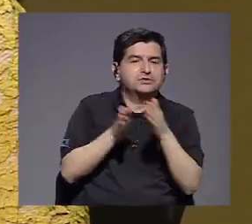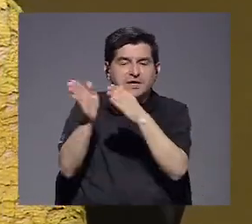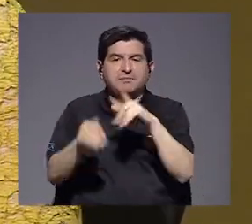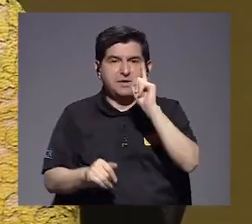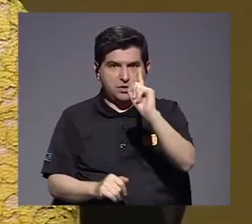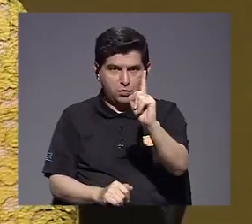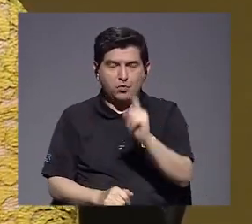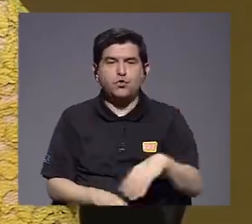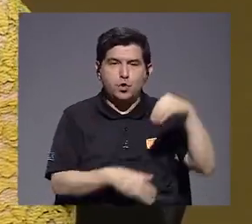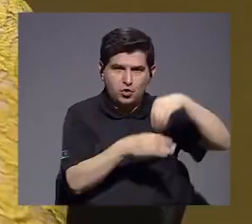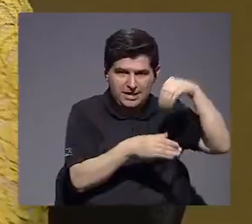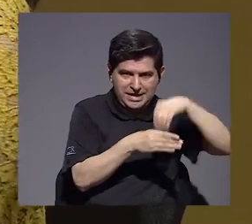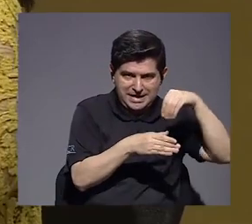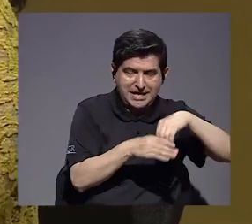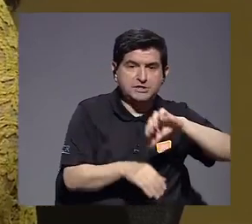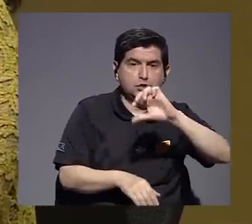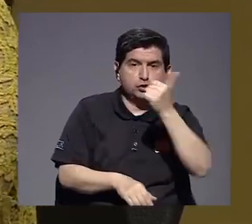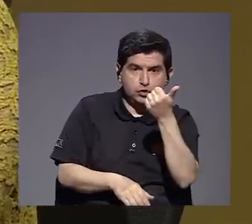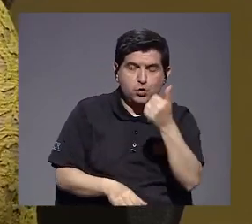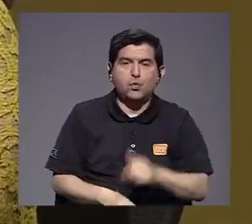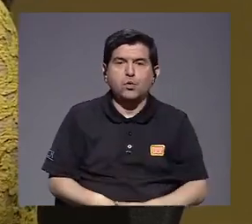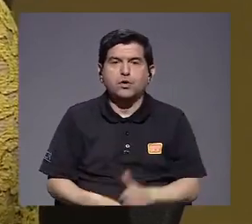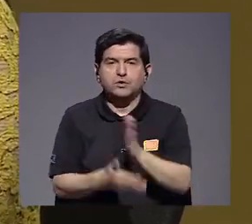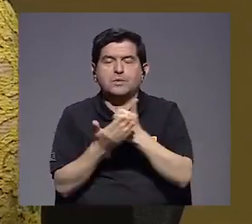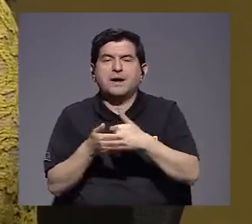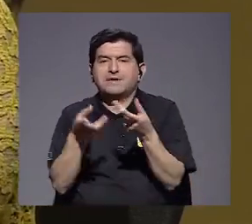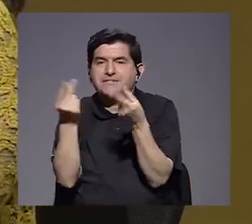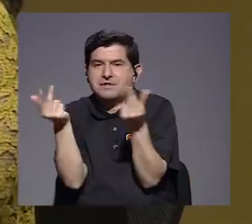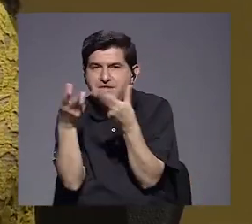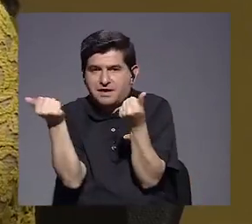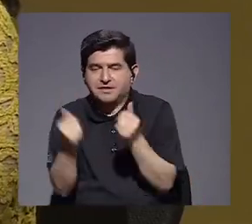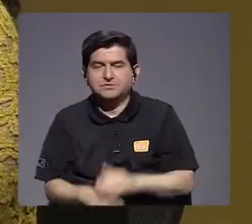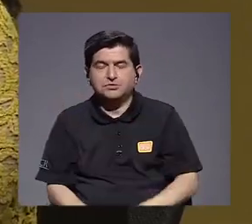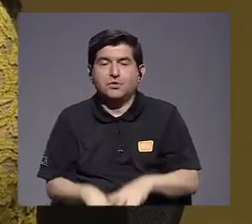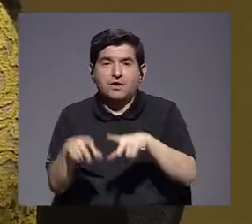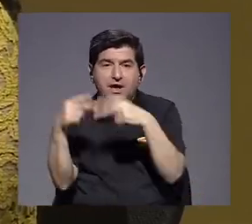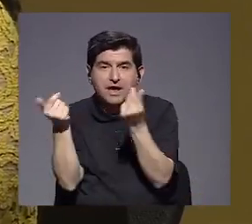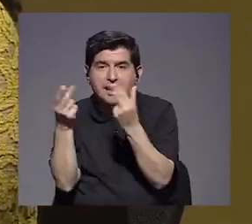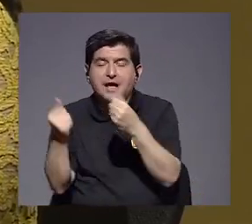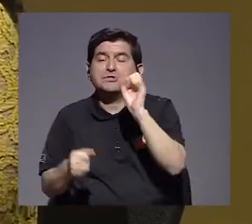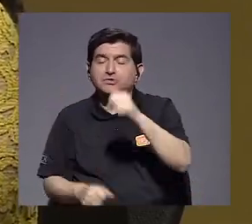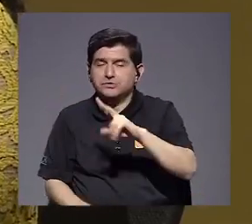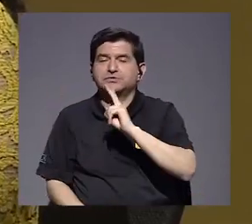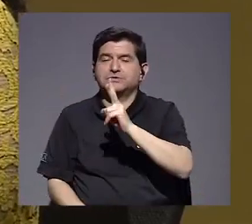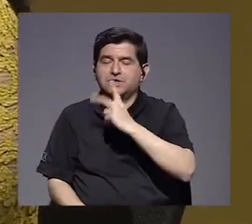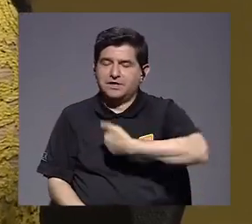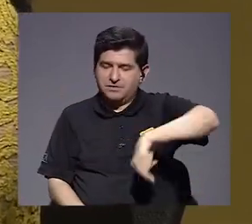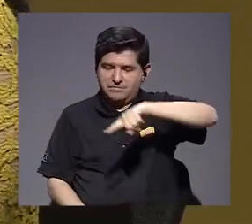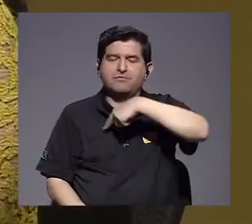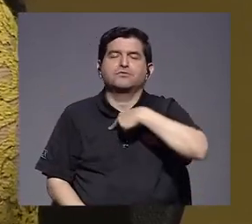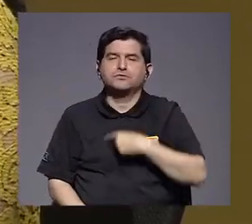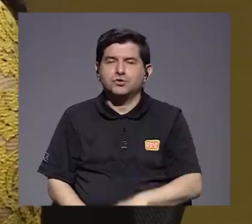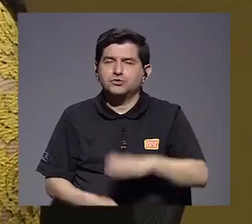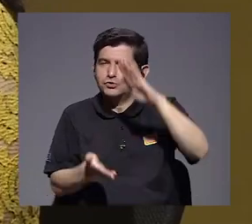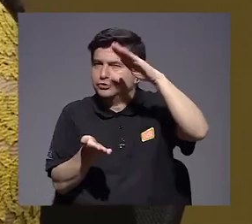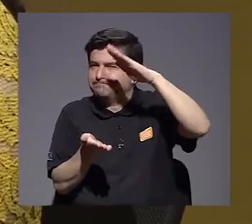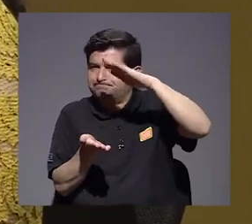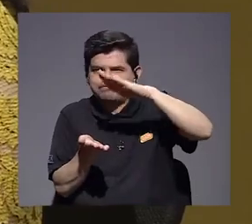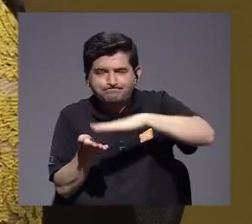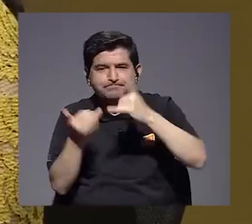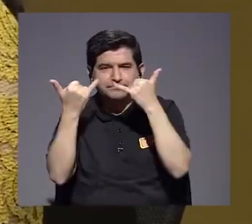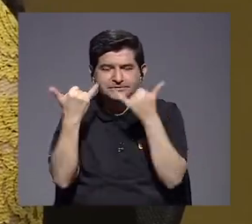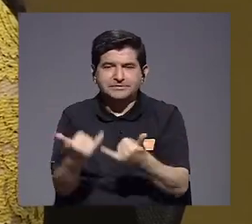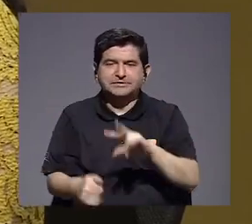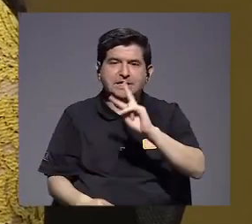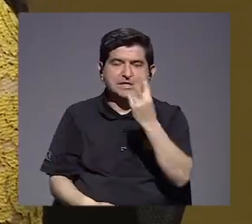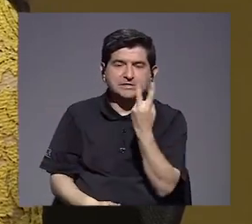que ver con la parte de ingresos y otro tiene que ver con la parte del gasto. En temas de gastos sí es verdad que hemos hecho un recorte, ya